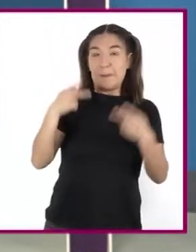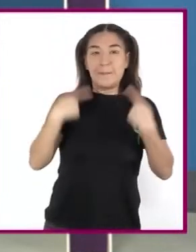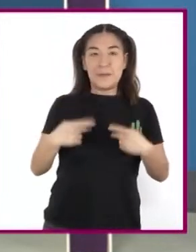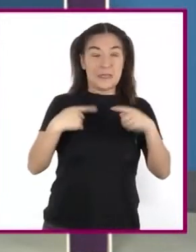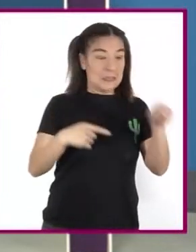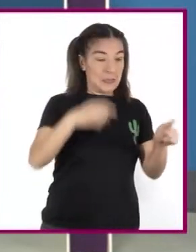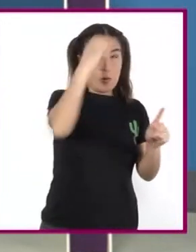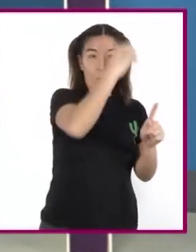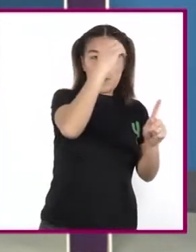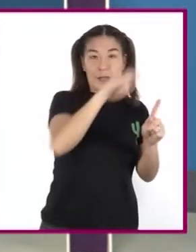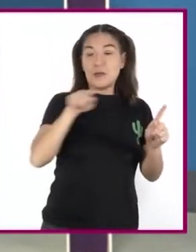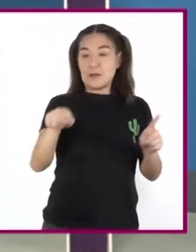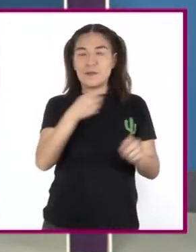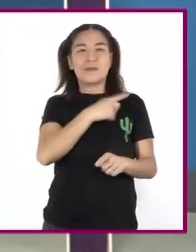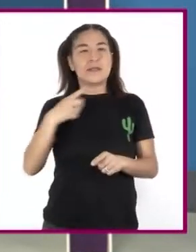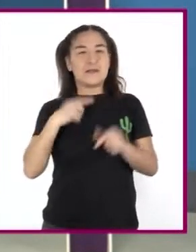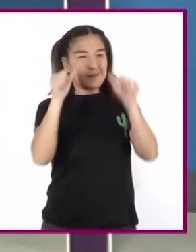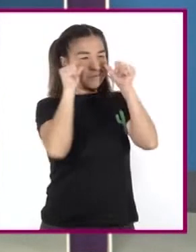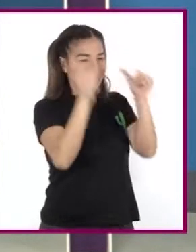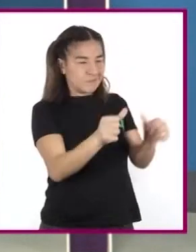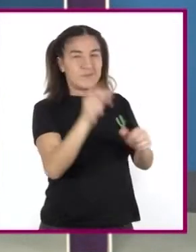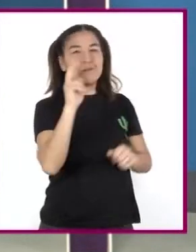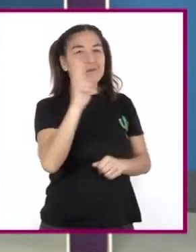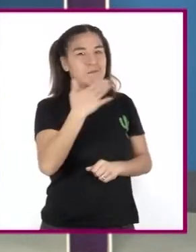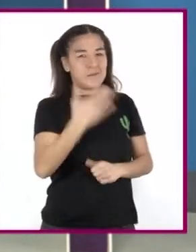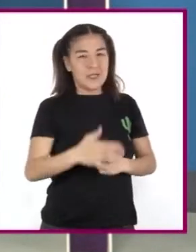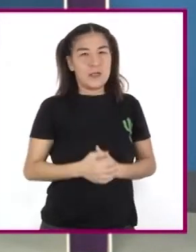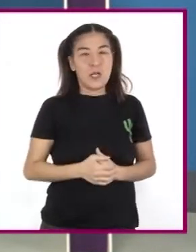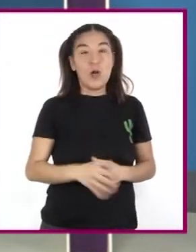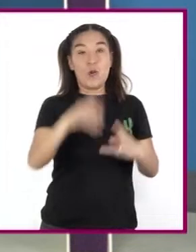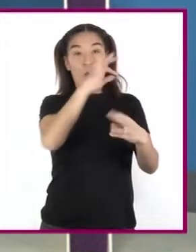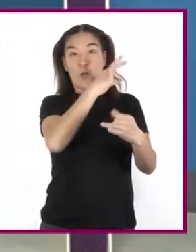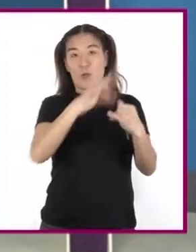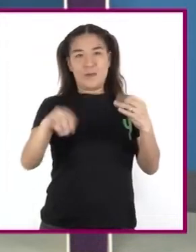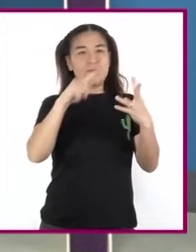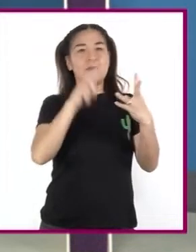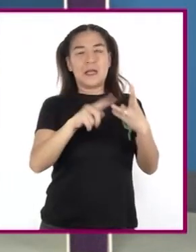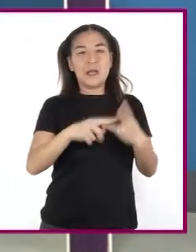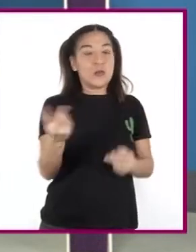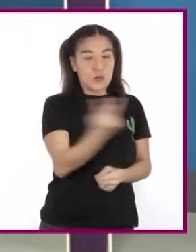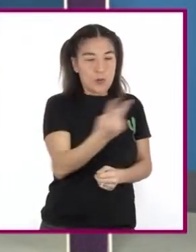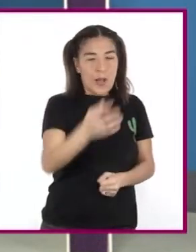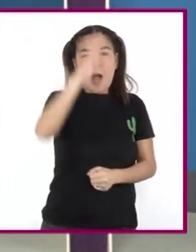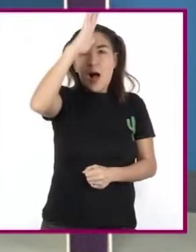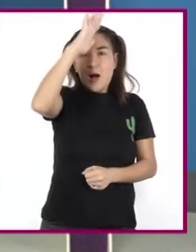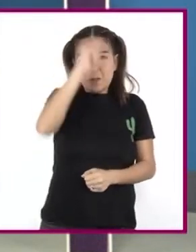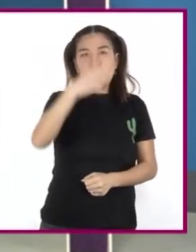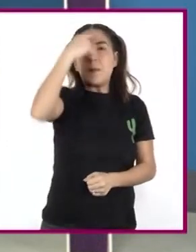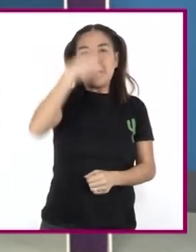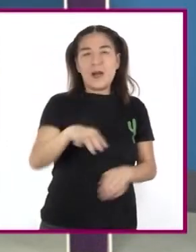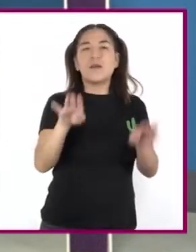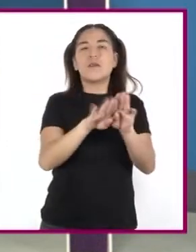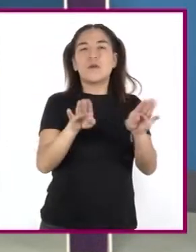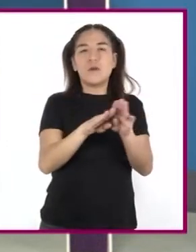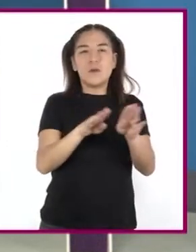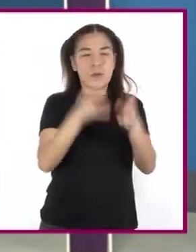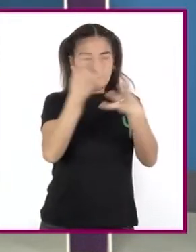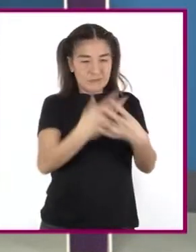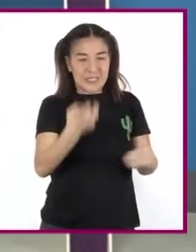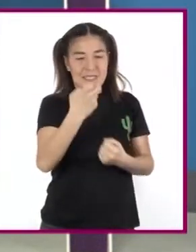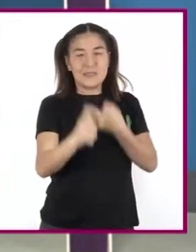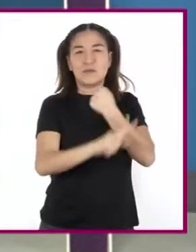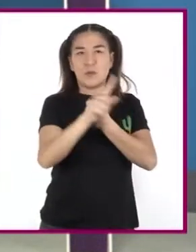atención Y la última Ahora propongan Un acuerdo Para solucionar Esta situación Y yo